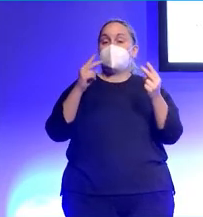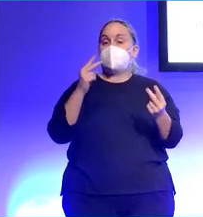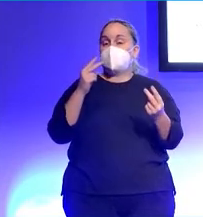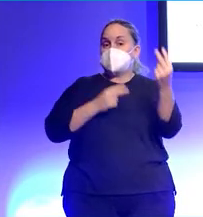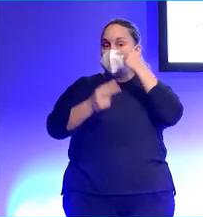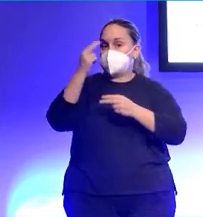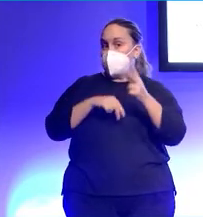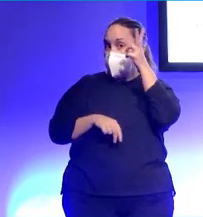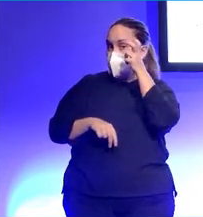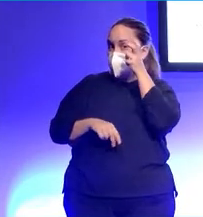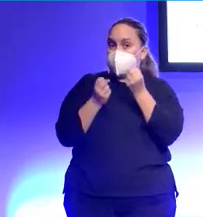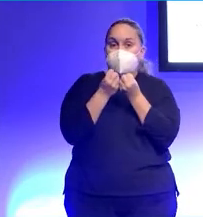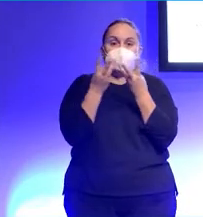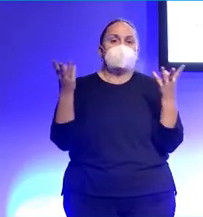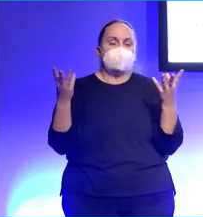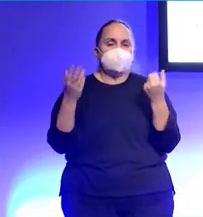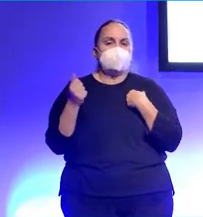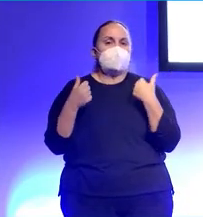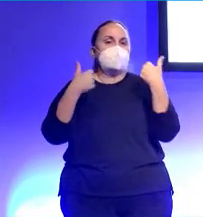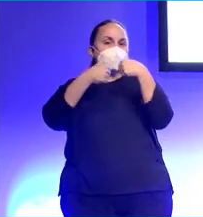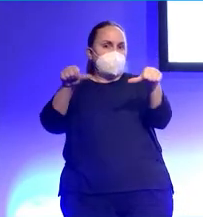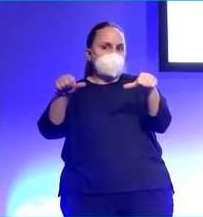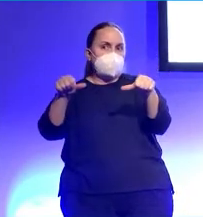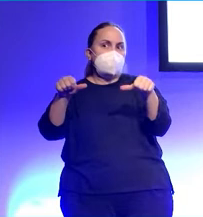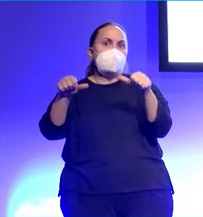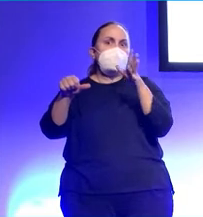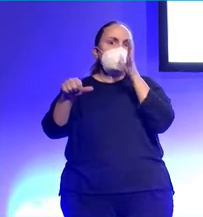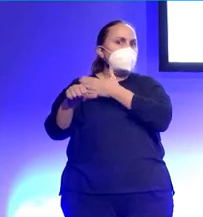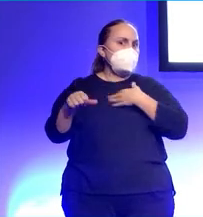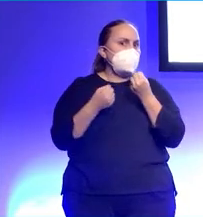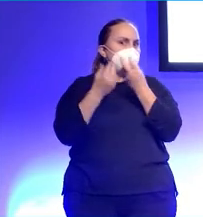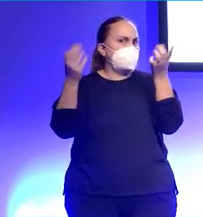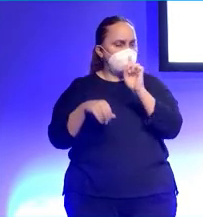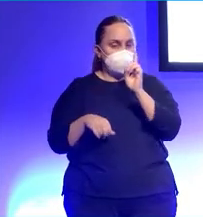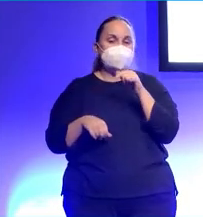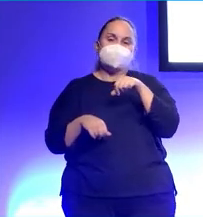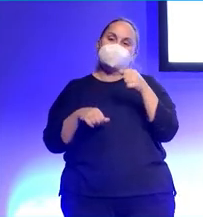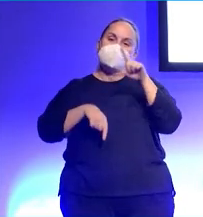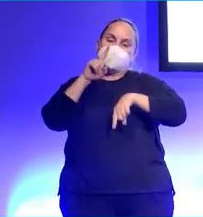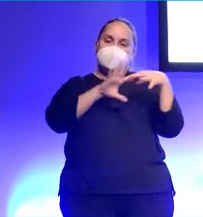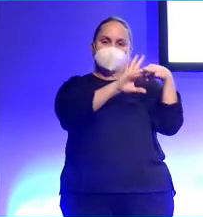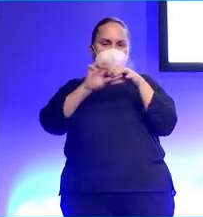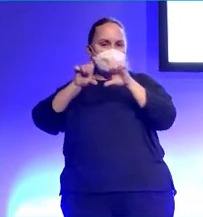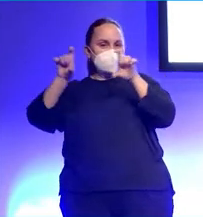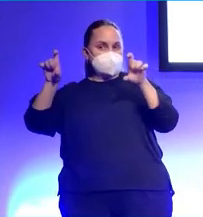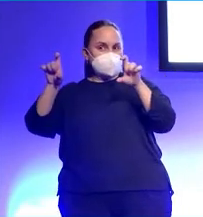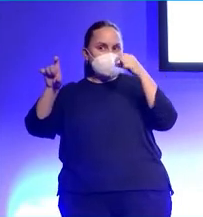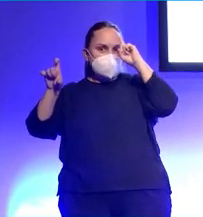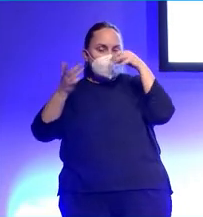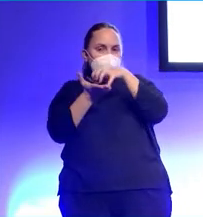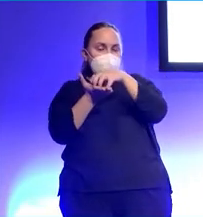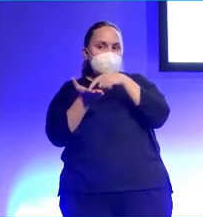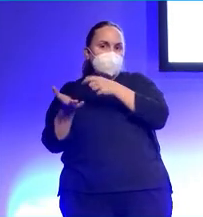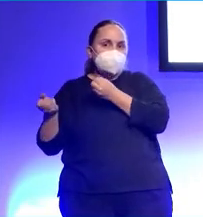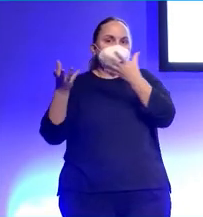quiera contarlas, sino porque el podcast no es mío exactamente, sino de la empresa. Y son datos que no estoy seguro de que pueda contar